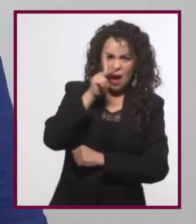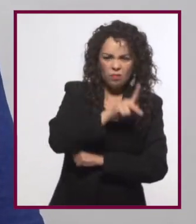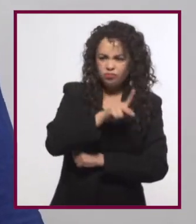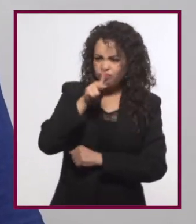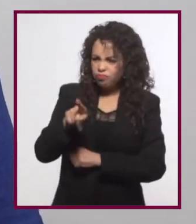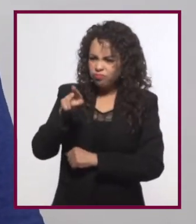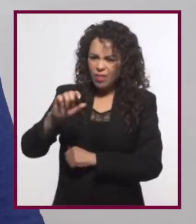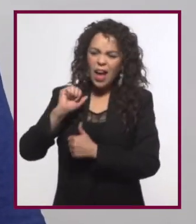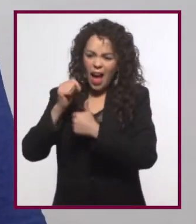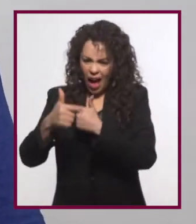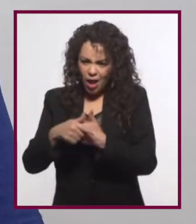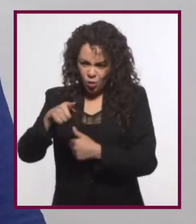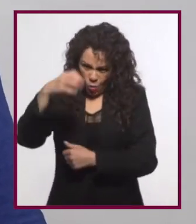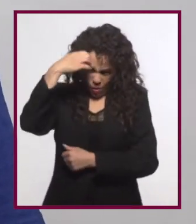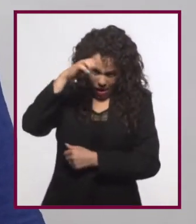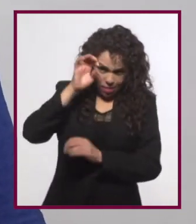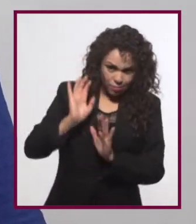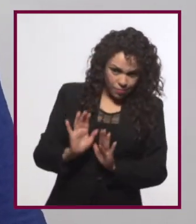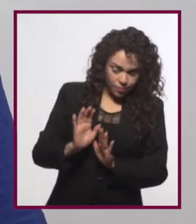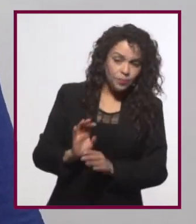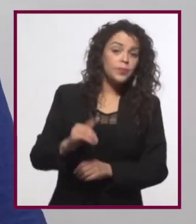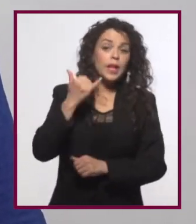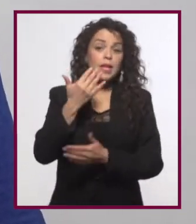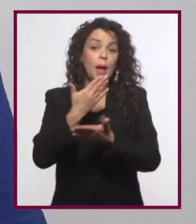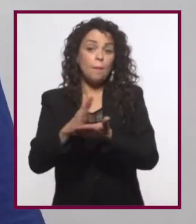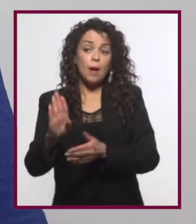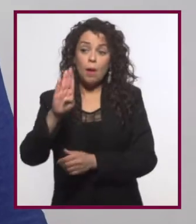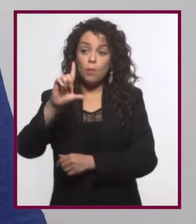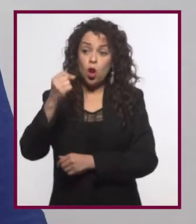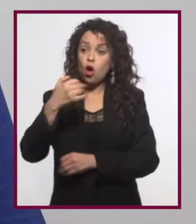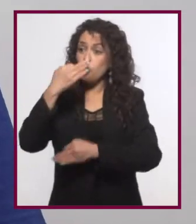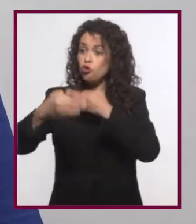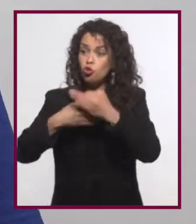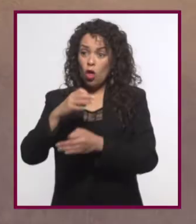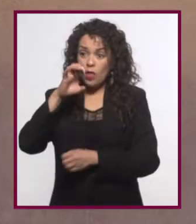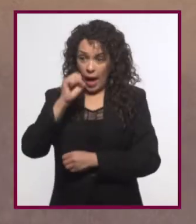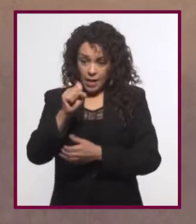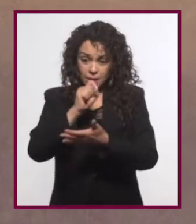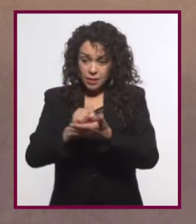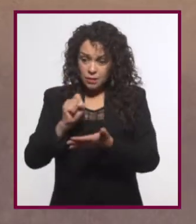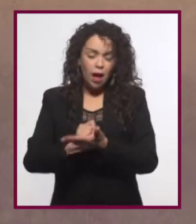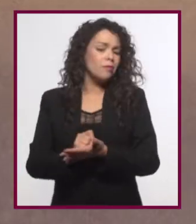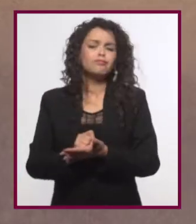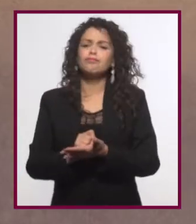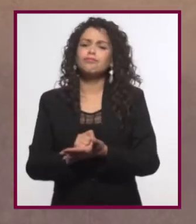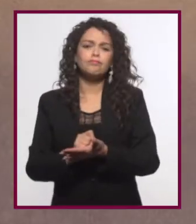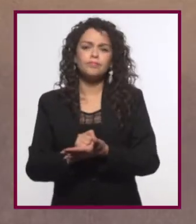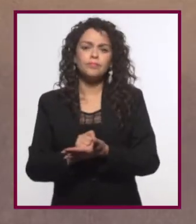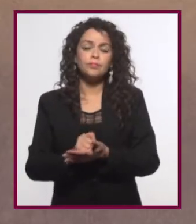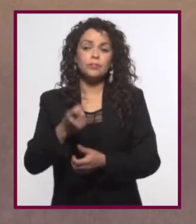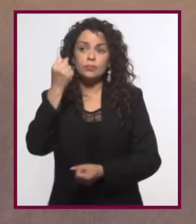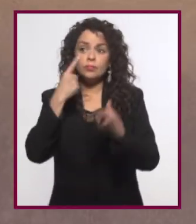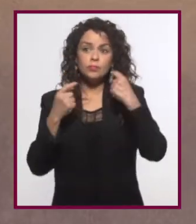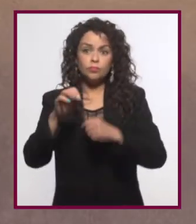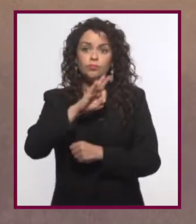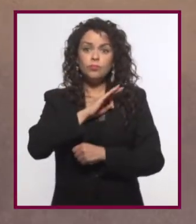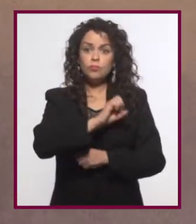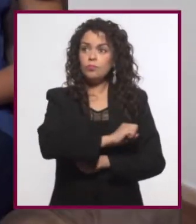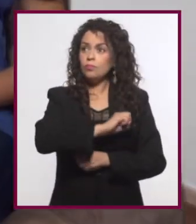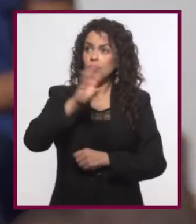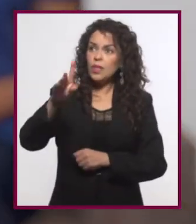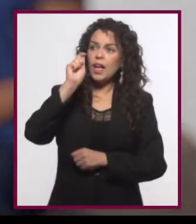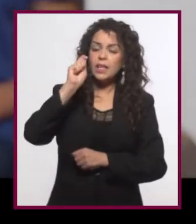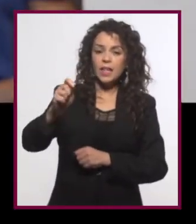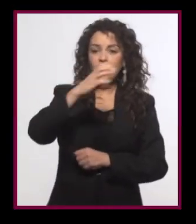similares con algo. Además, no todos los blogs son escritos. Había plataformas que permitían también subir fotografías.